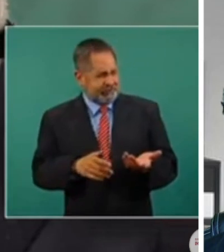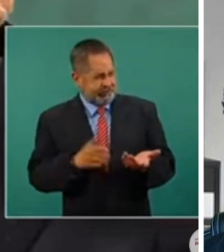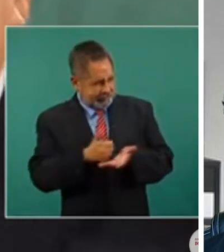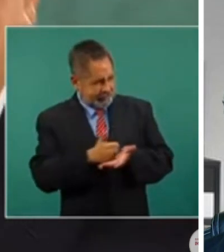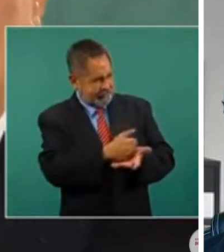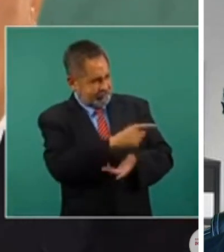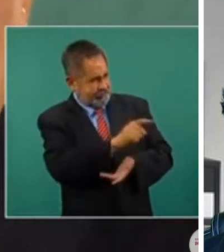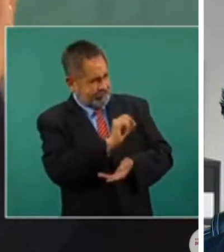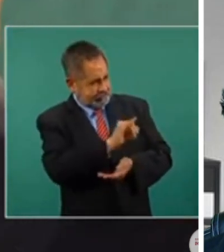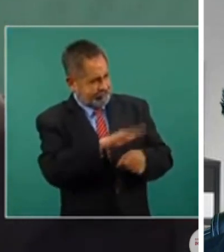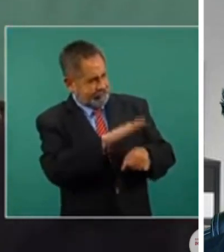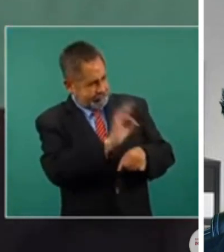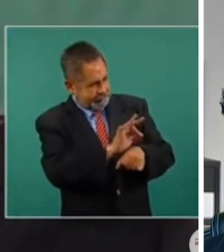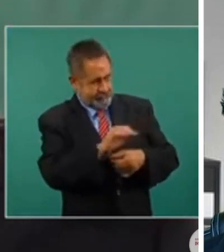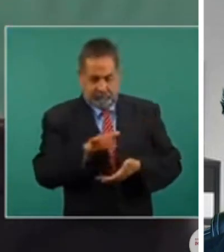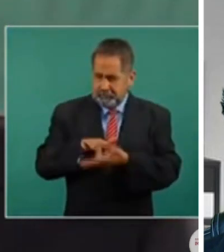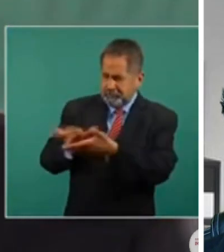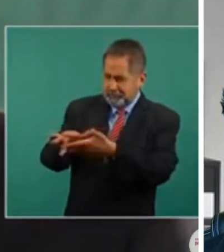Lo que se le da a los jóvenes,